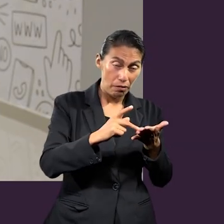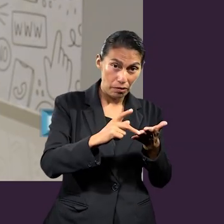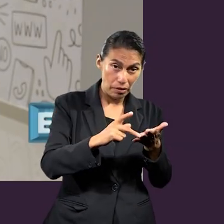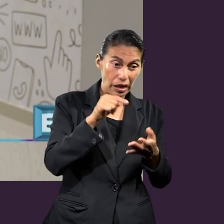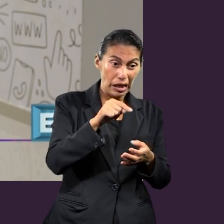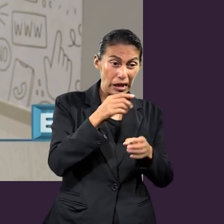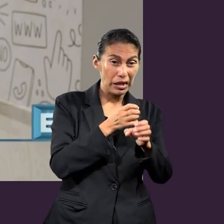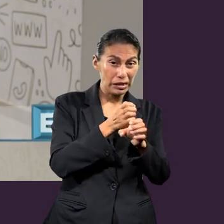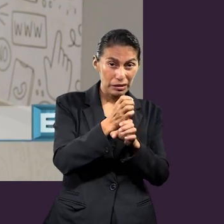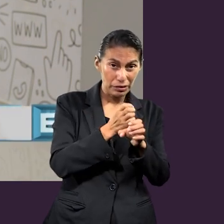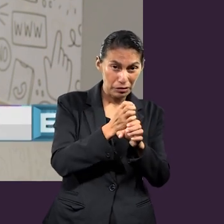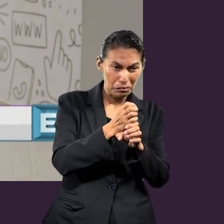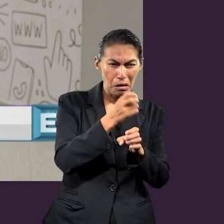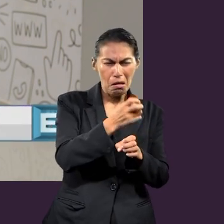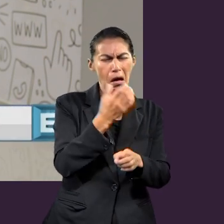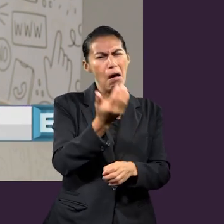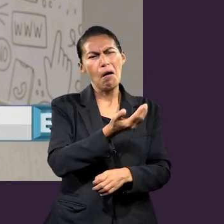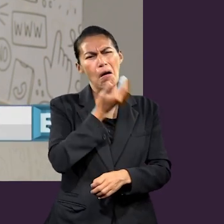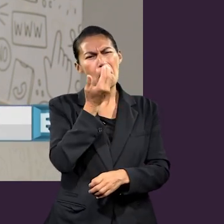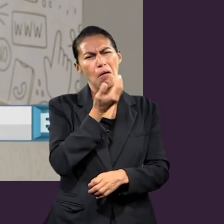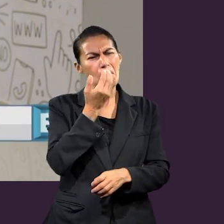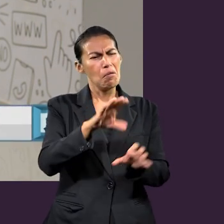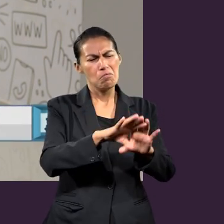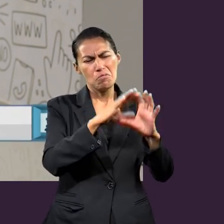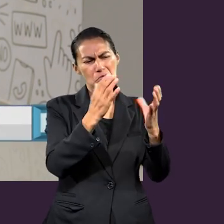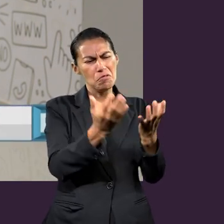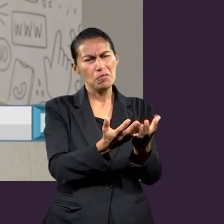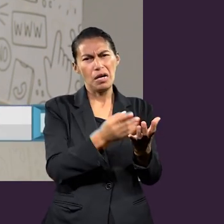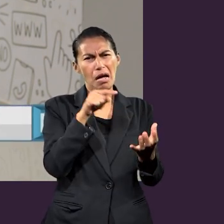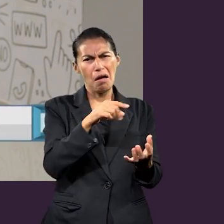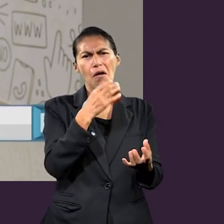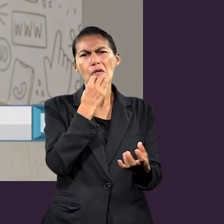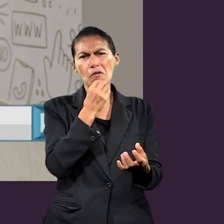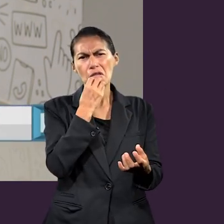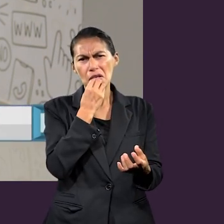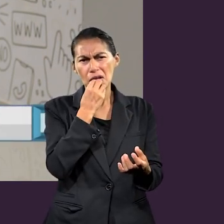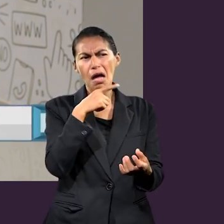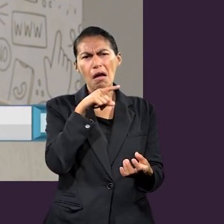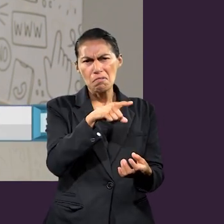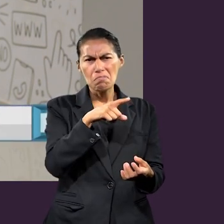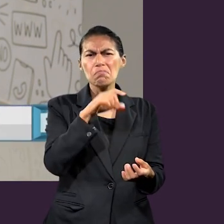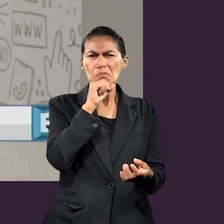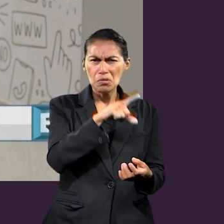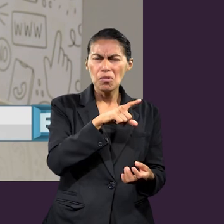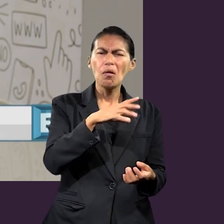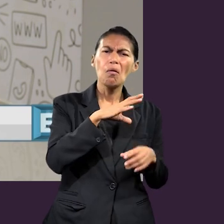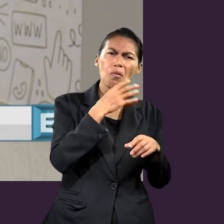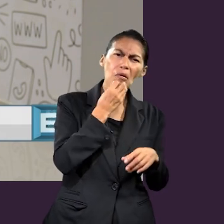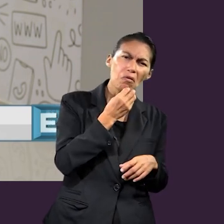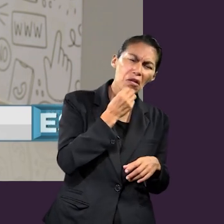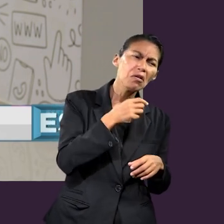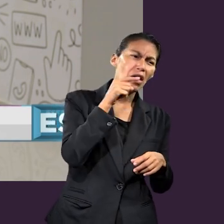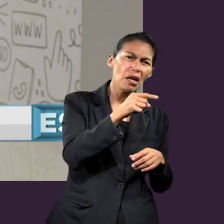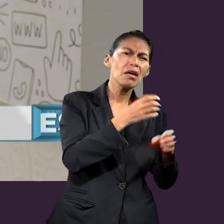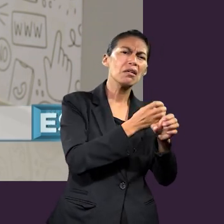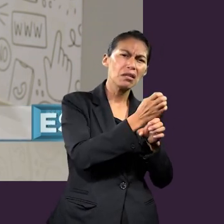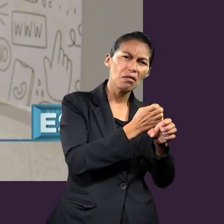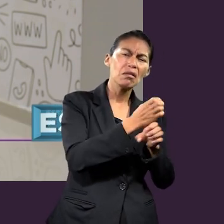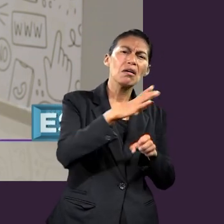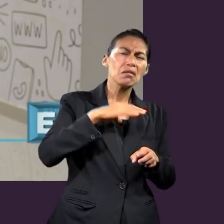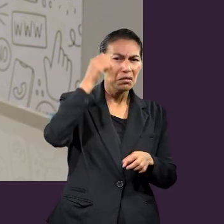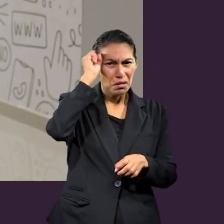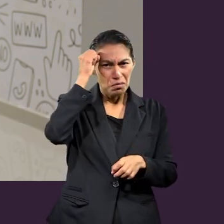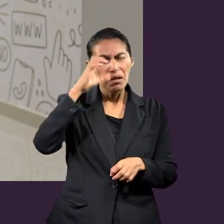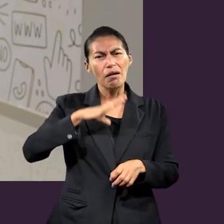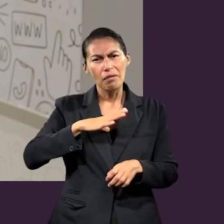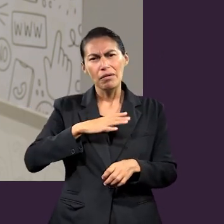era una costumbre universal prácticamente. Aún entre los mismos judíos había esclavos. Y